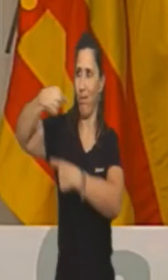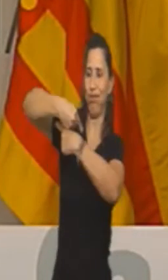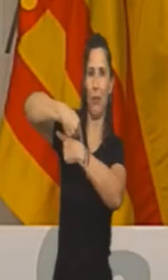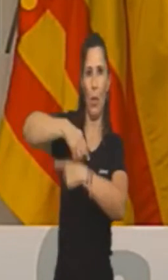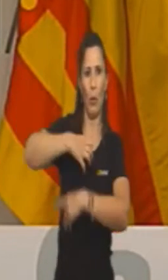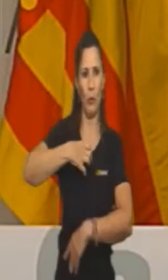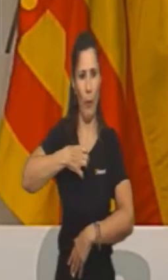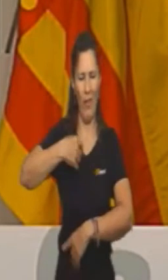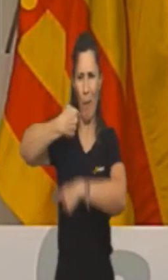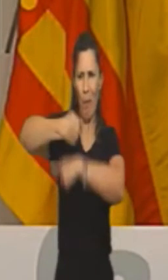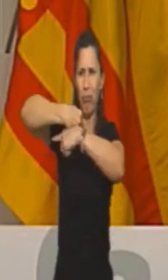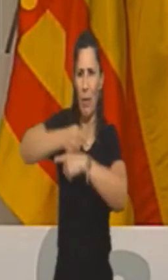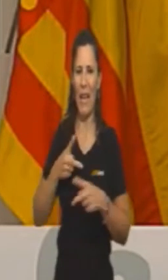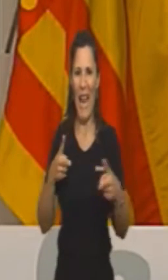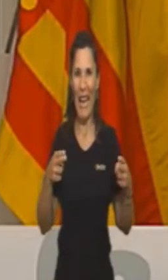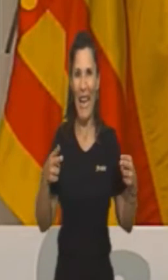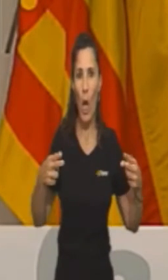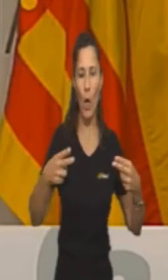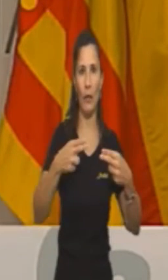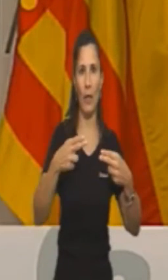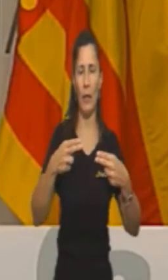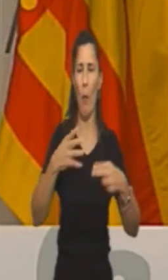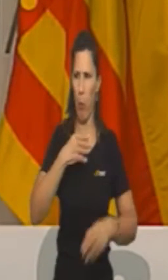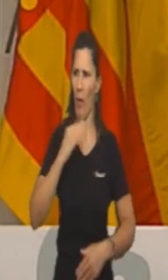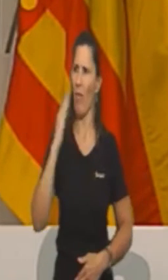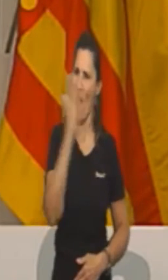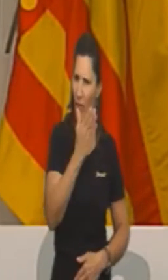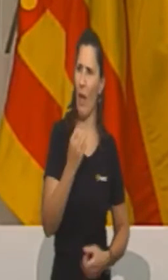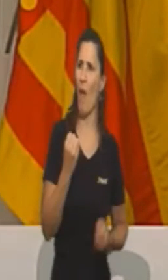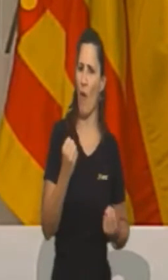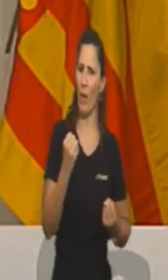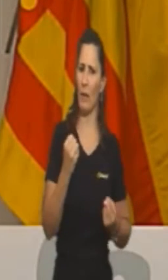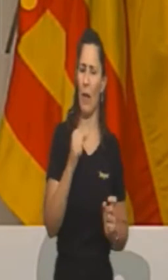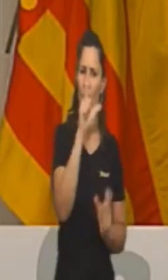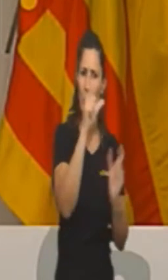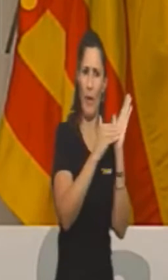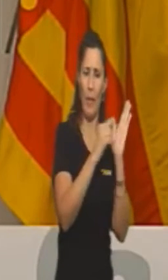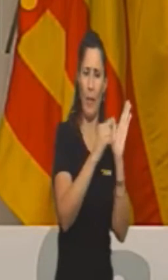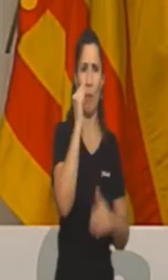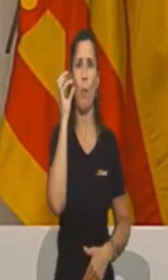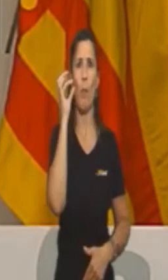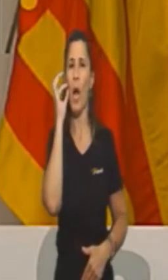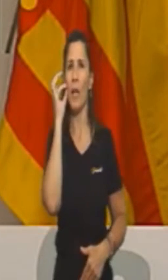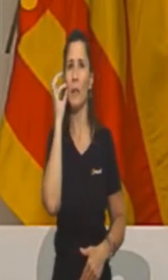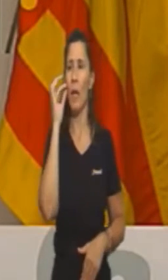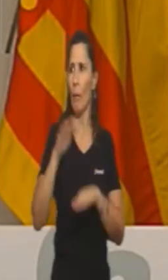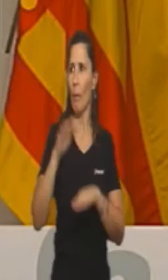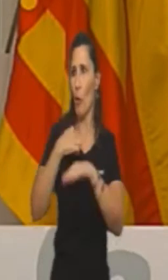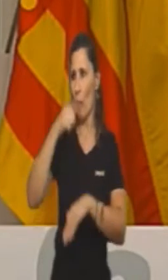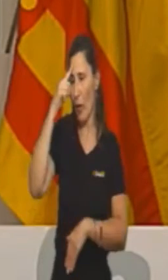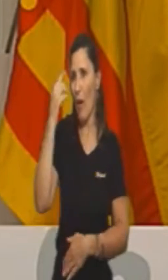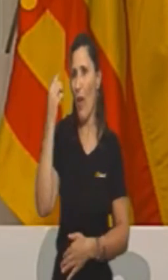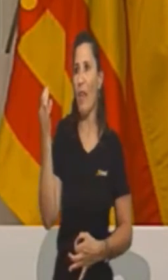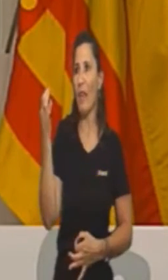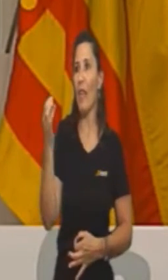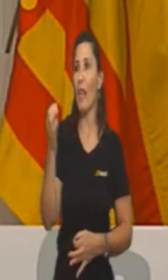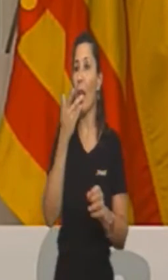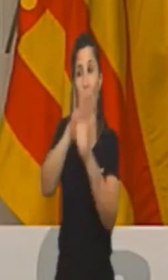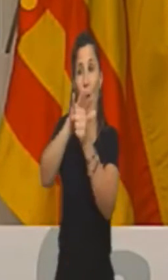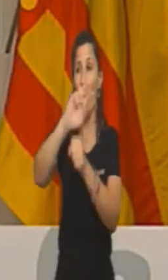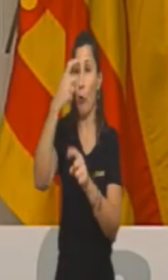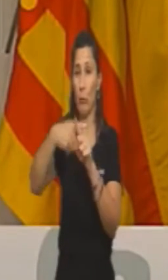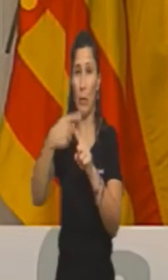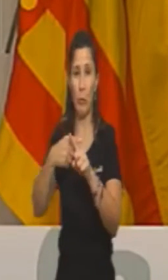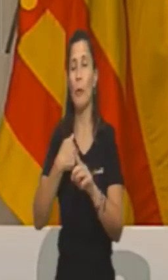unos recortes que sí que serían dañinos para los valencianos y valencianas, yo lo que creo es que lo que quieren es tapar otras